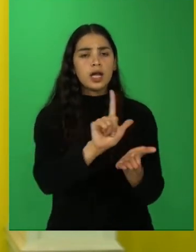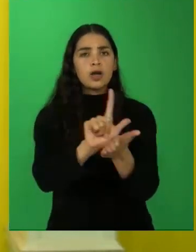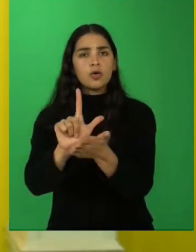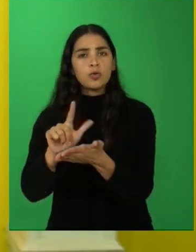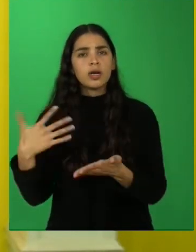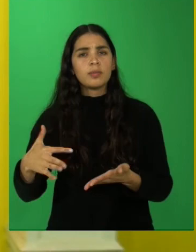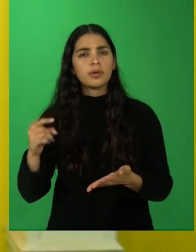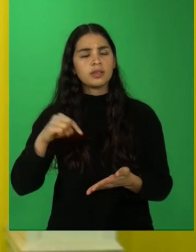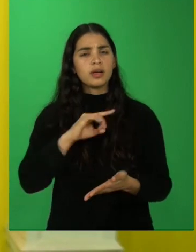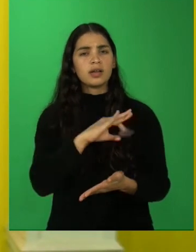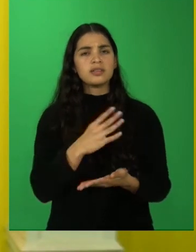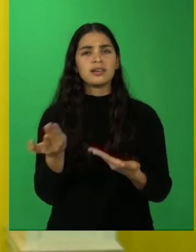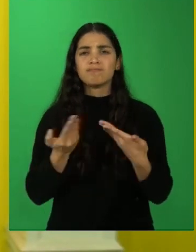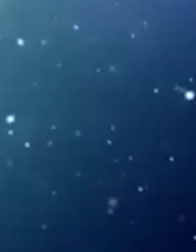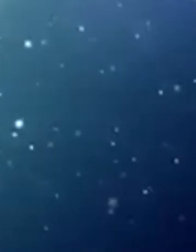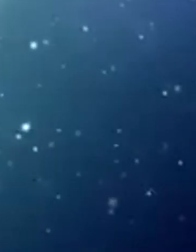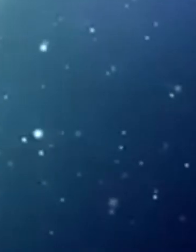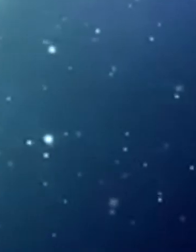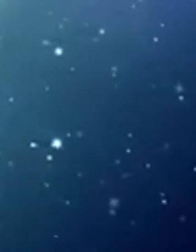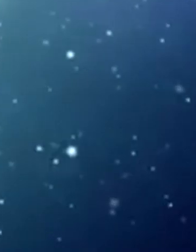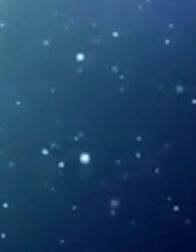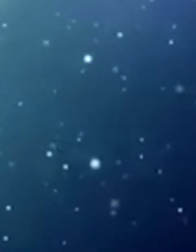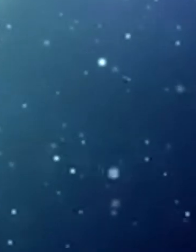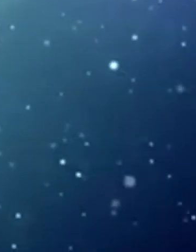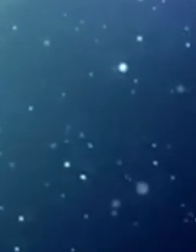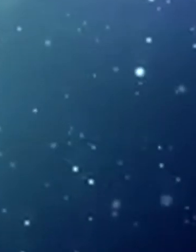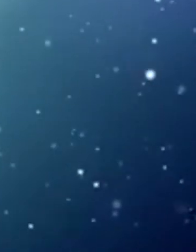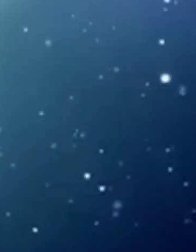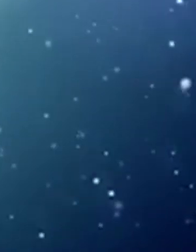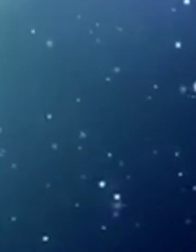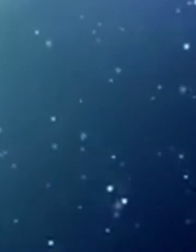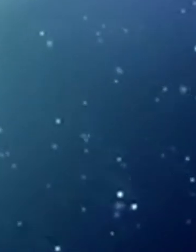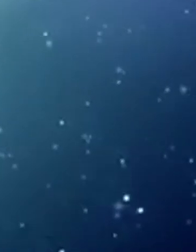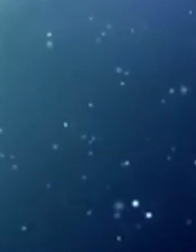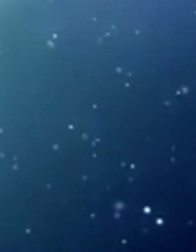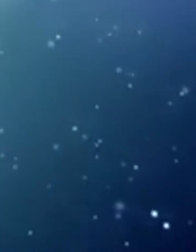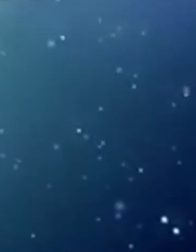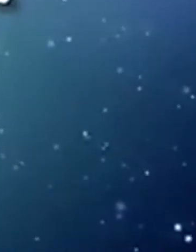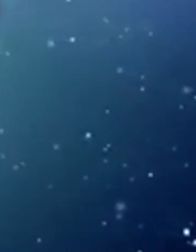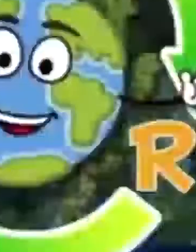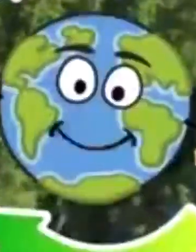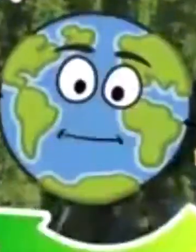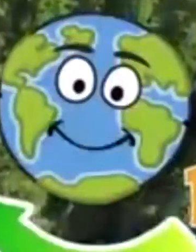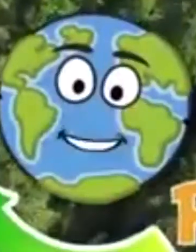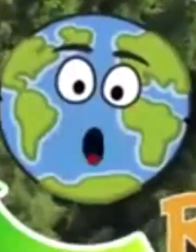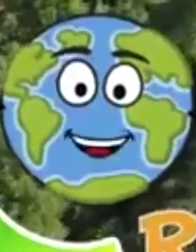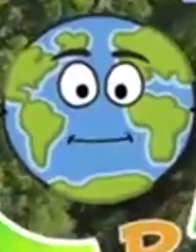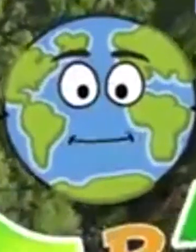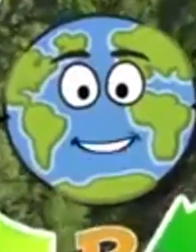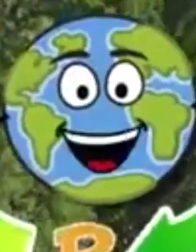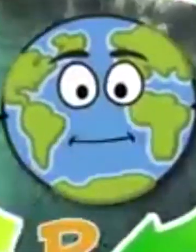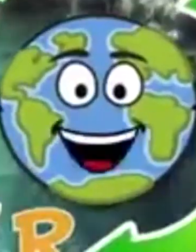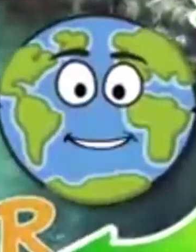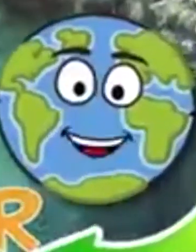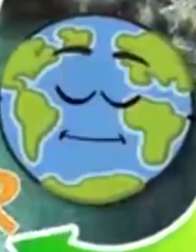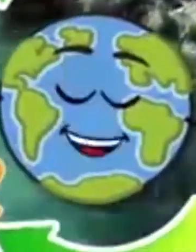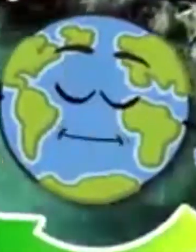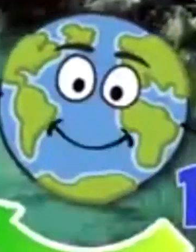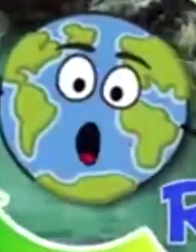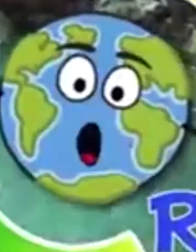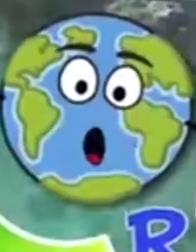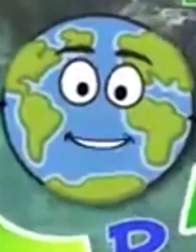¿Te recuerdas cuáles son las tres R's? El reducir, el reciclar y el reutilizar.